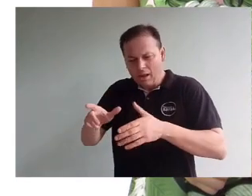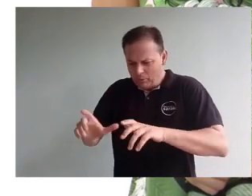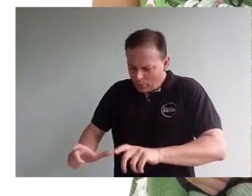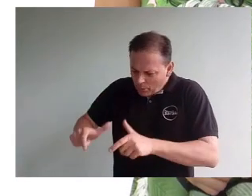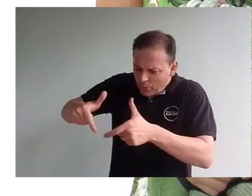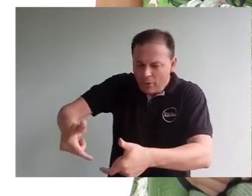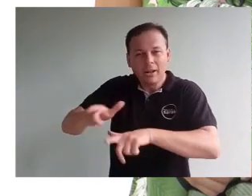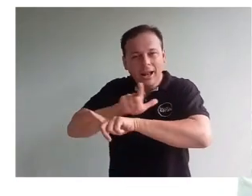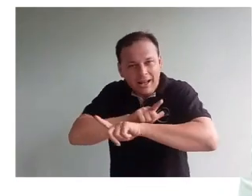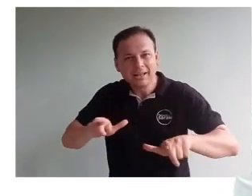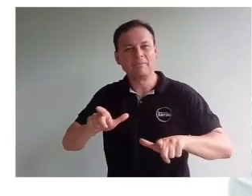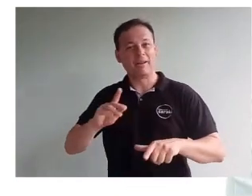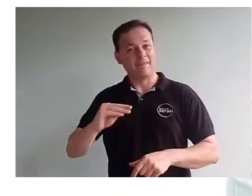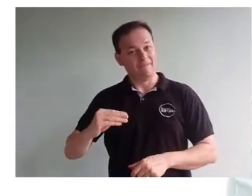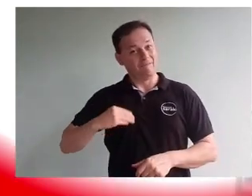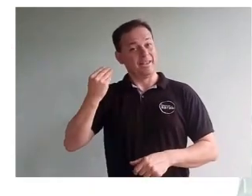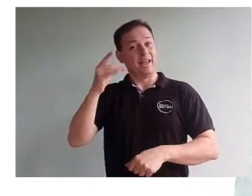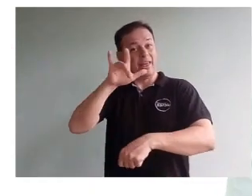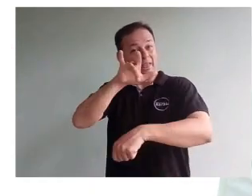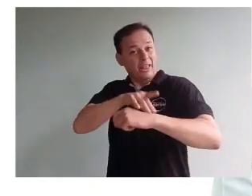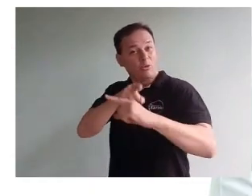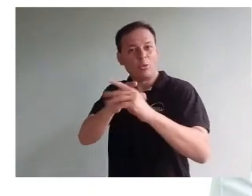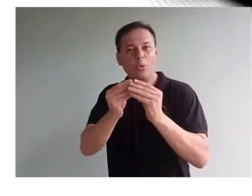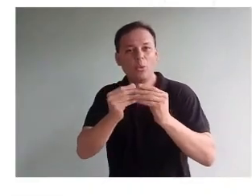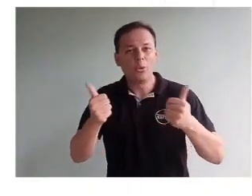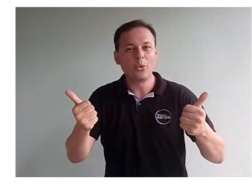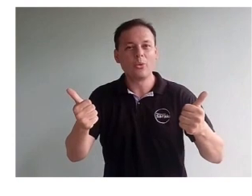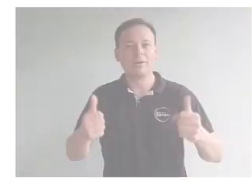acción es la mejor prevención. Salva vidas sin criar.